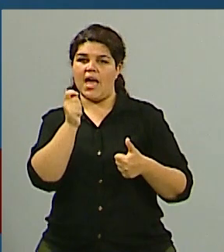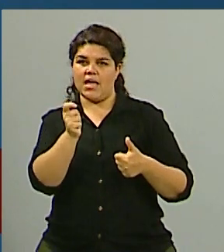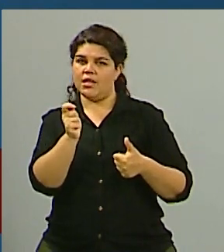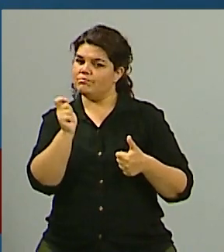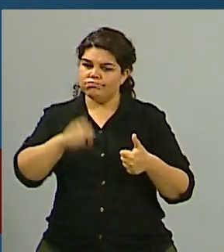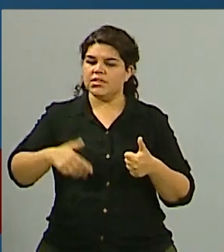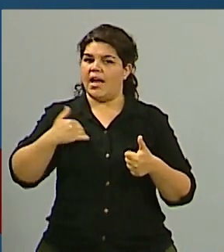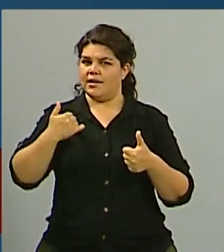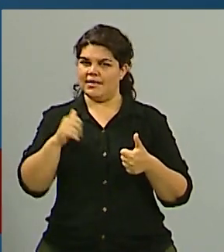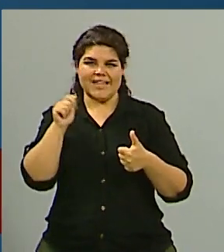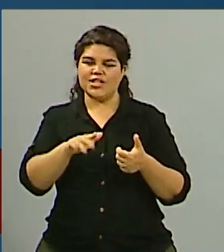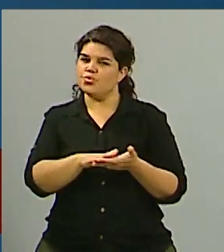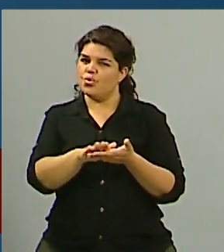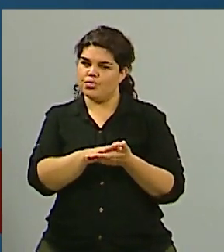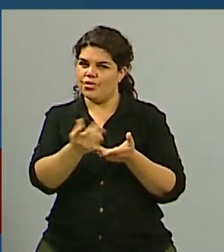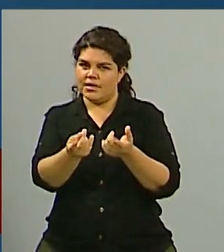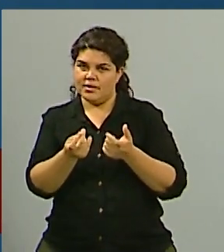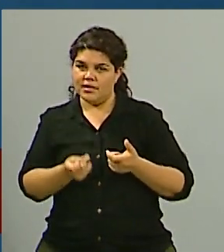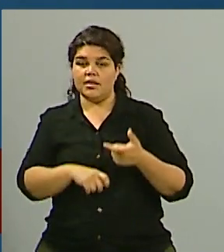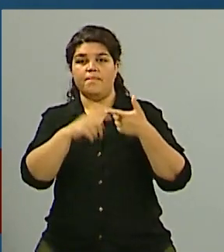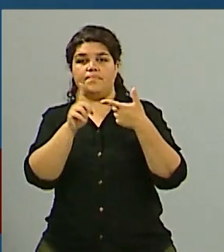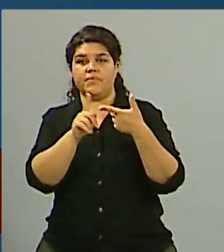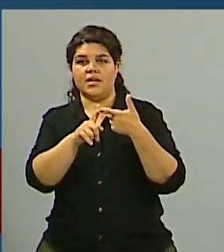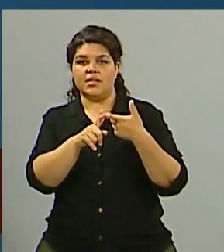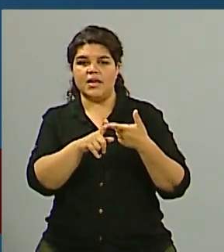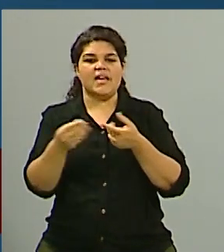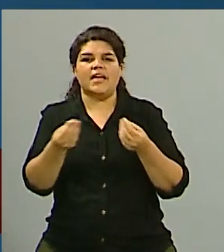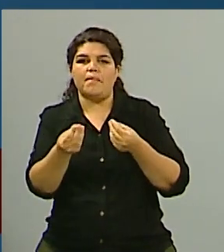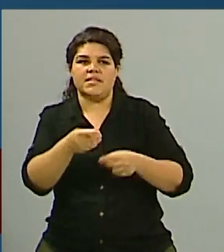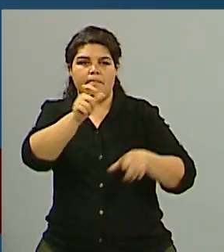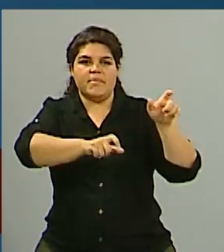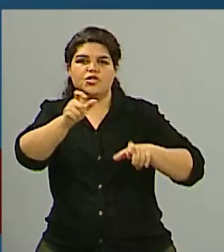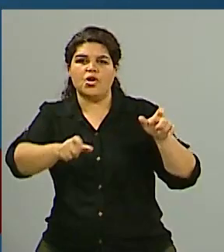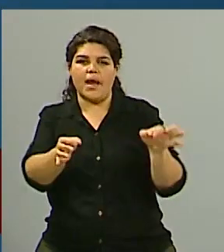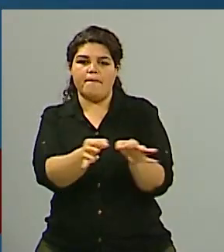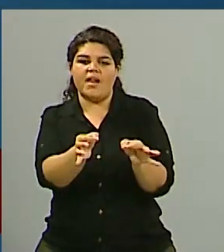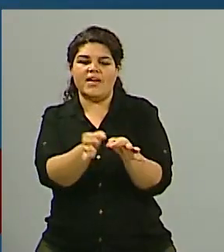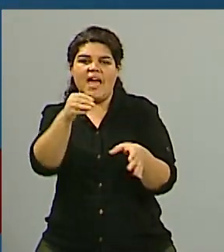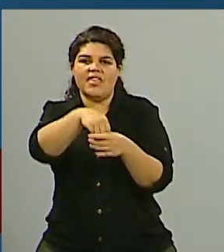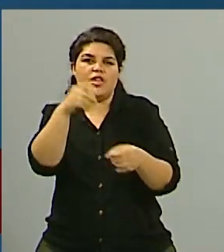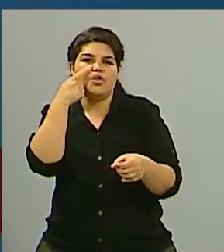eso. En segundo lugar, la situación de los isleños, a los efectos de que puedan